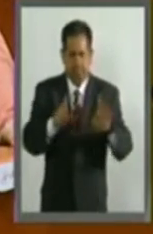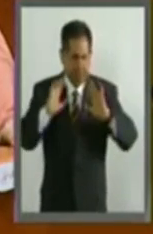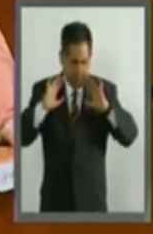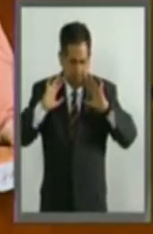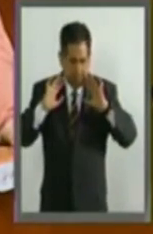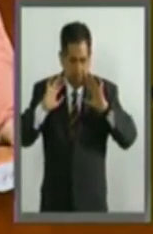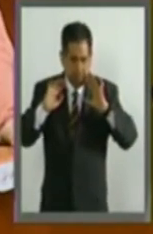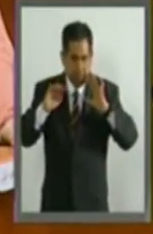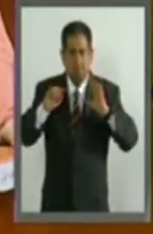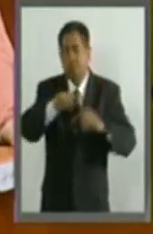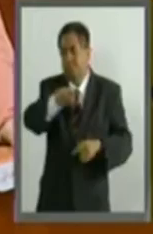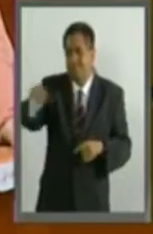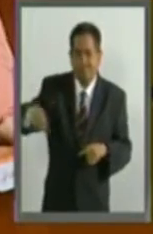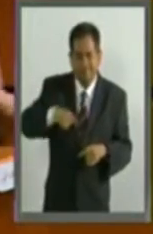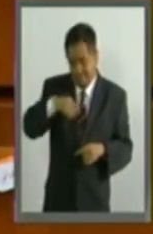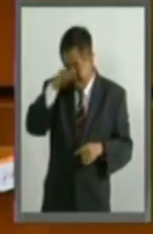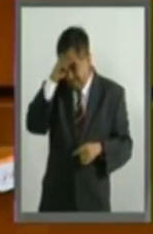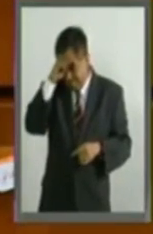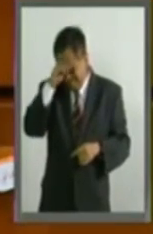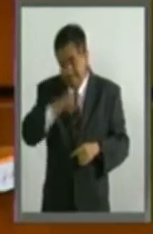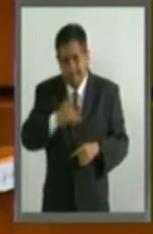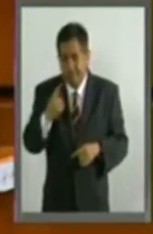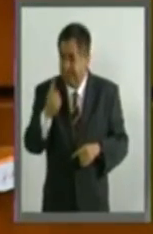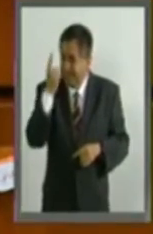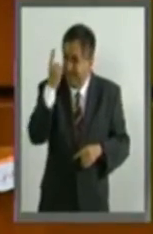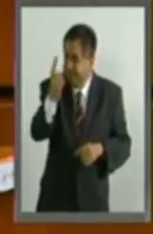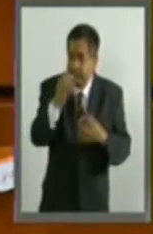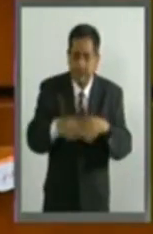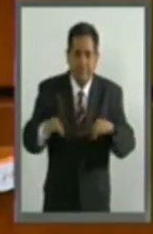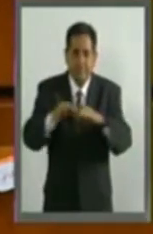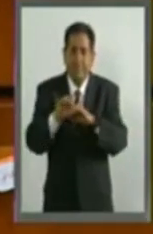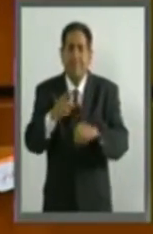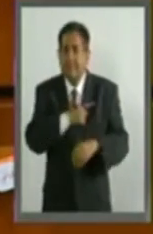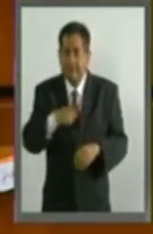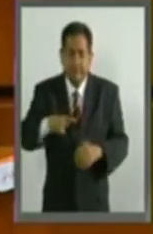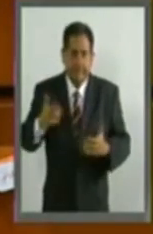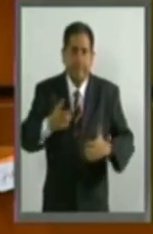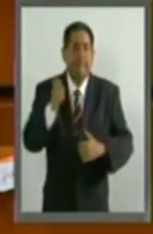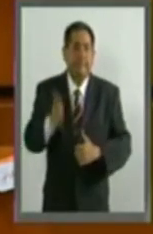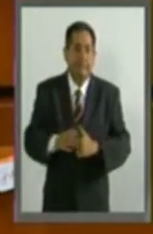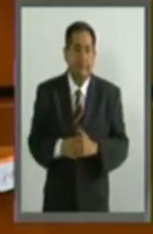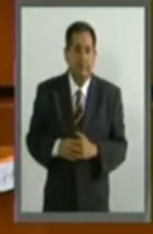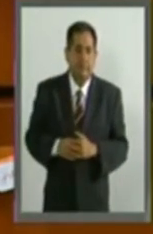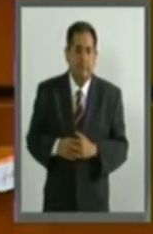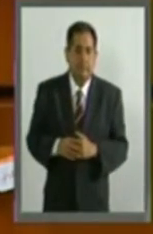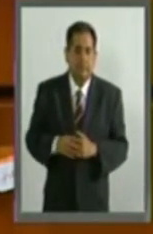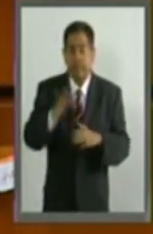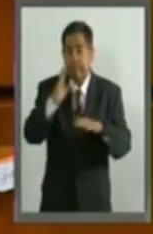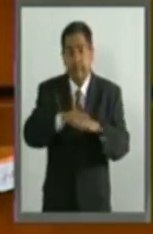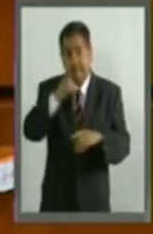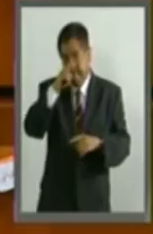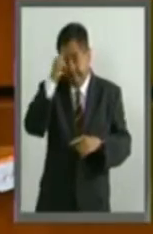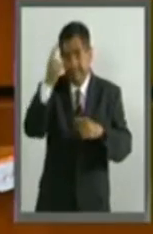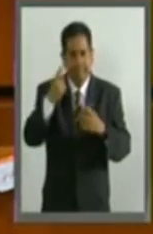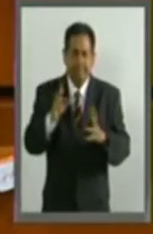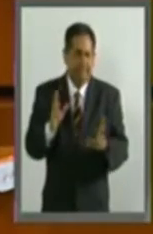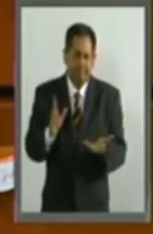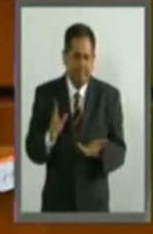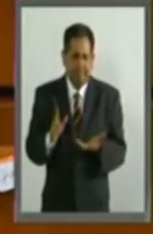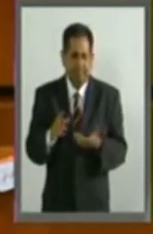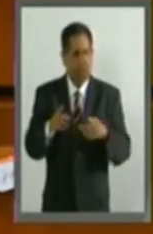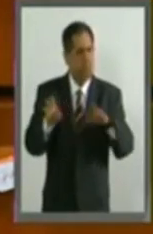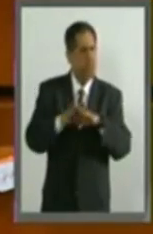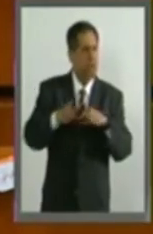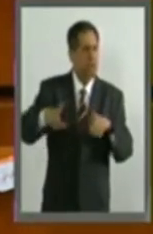también debe de prevalecer algo que me parece que es oportuno. No hay recetas sencillas para